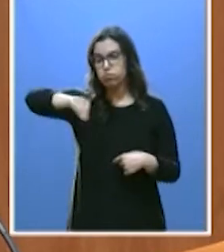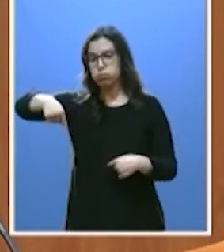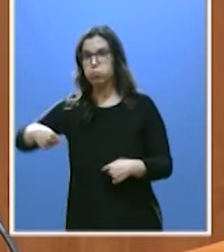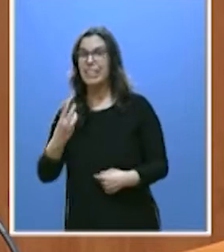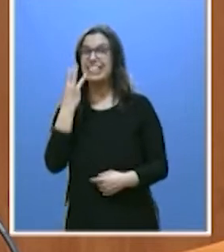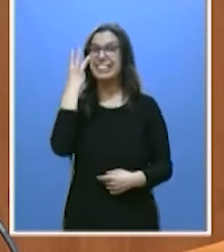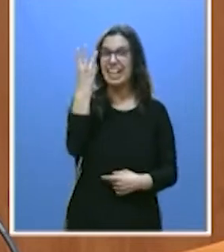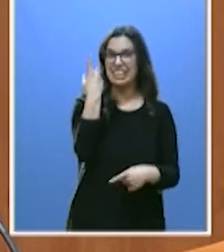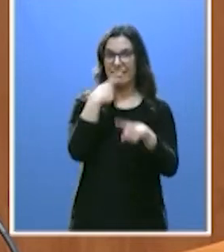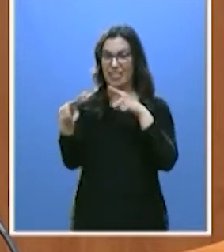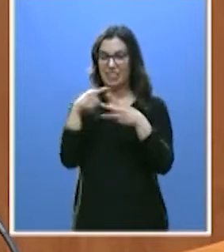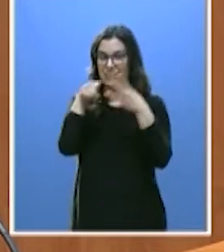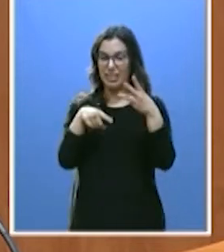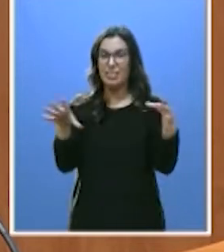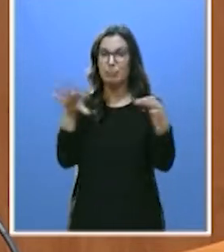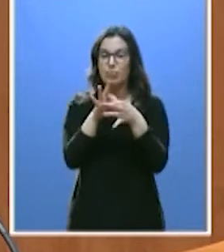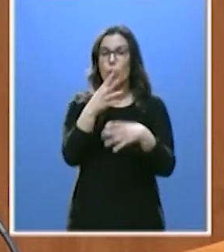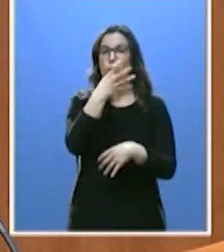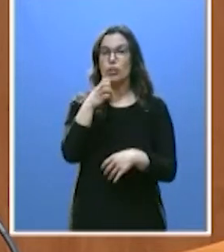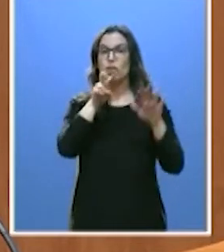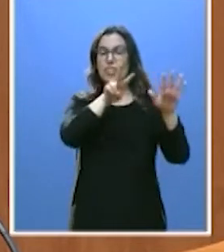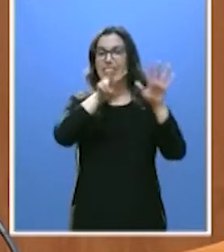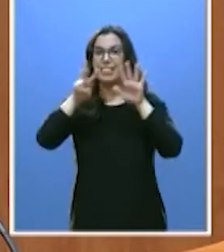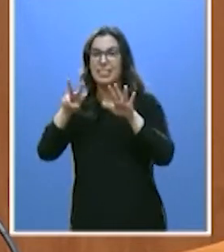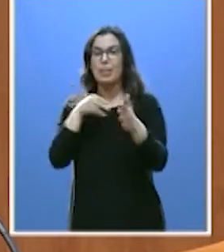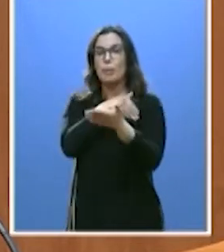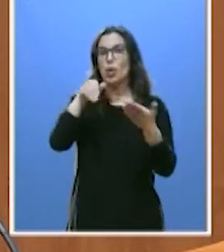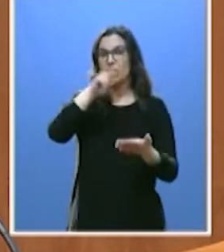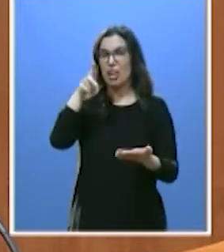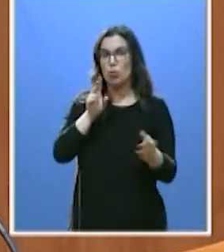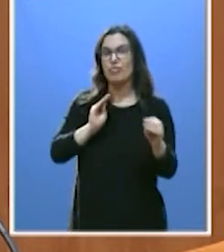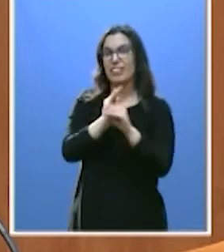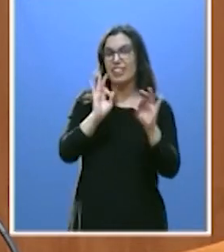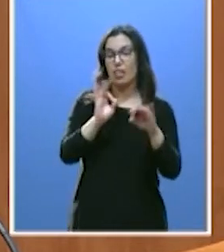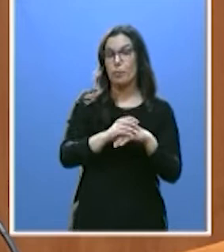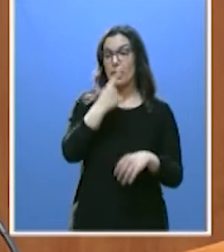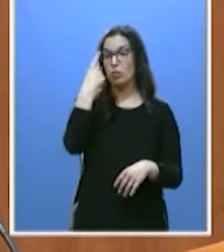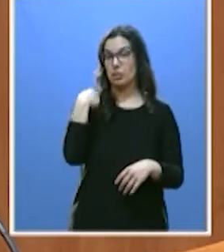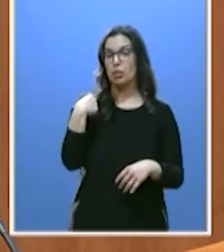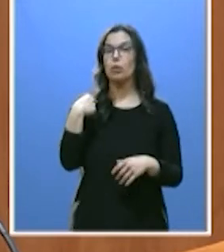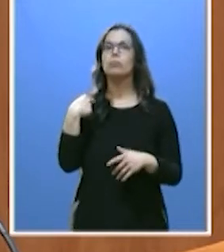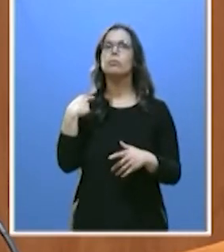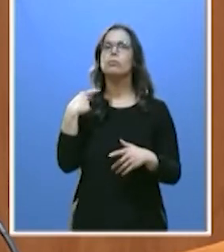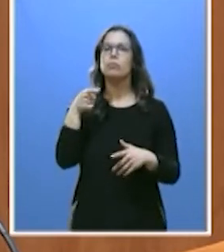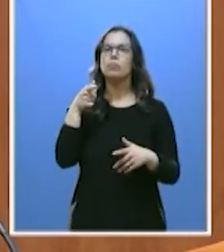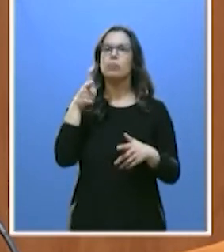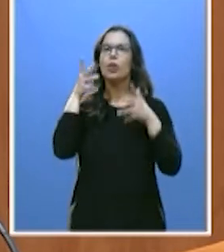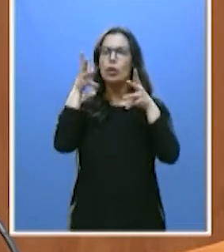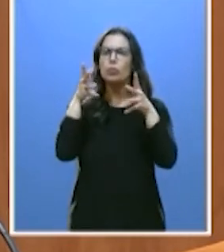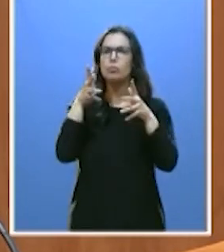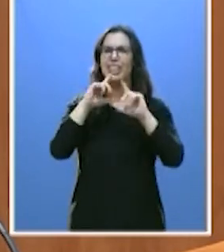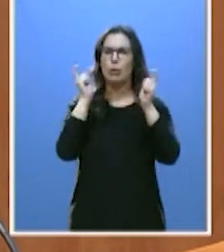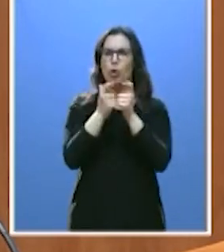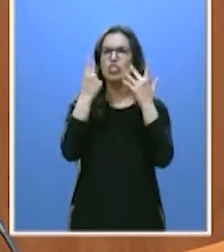467 millones de euros de financiación. En 2020 el Consejo se reunió en seis ocasiones.